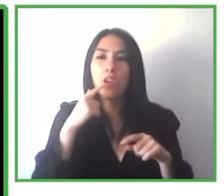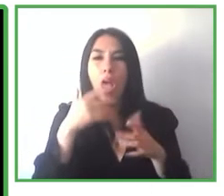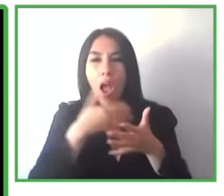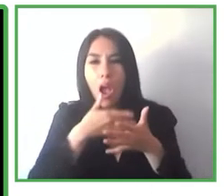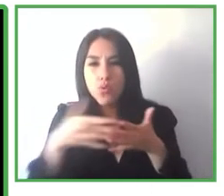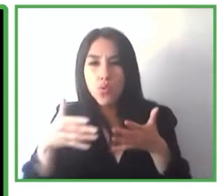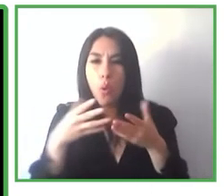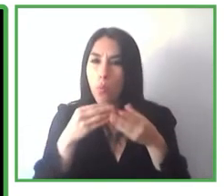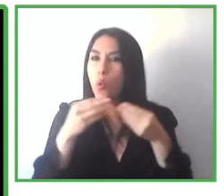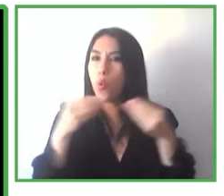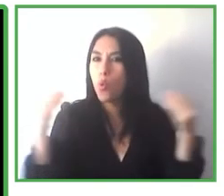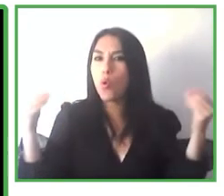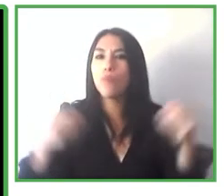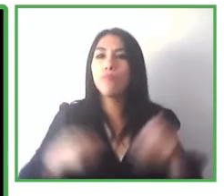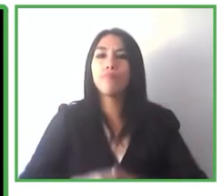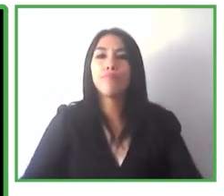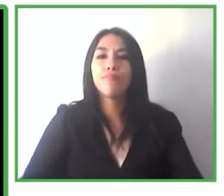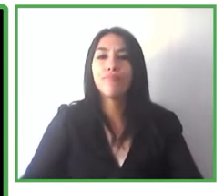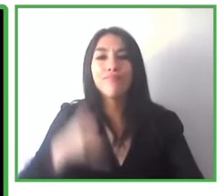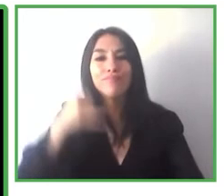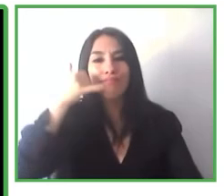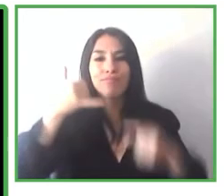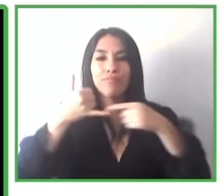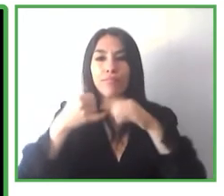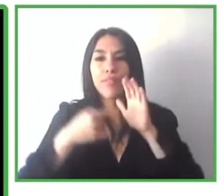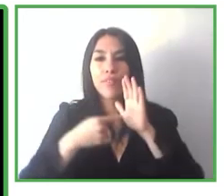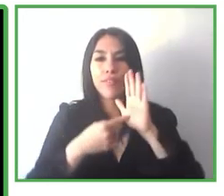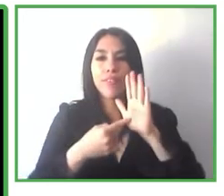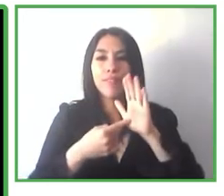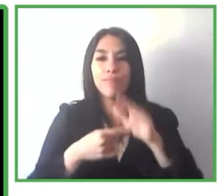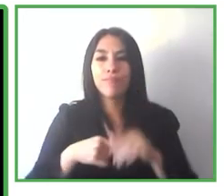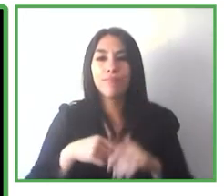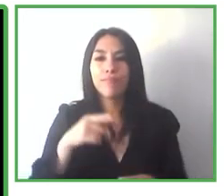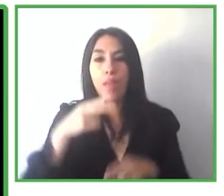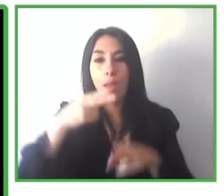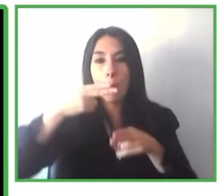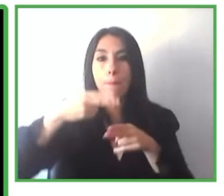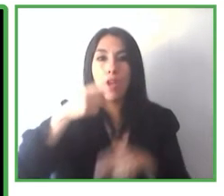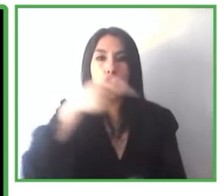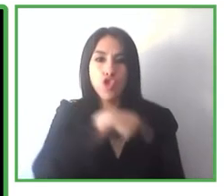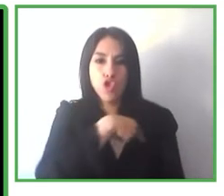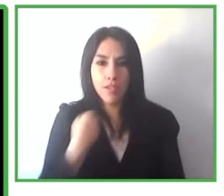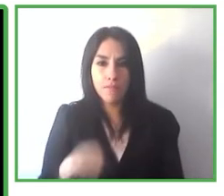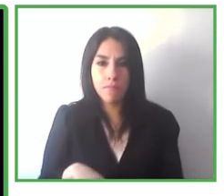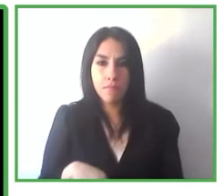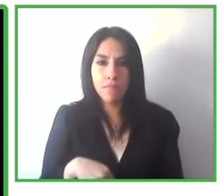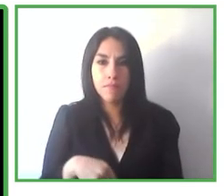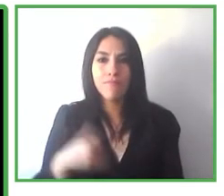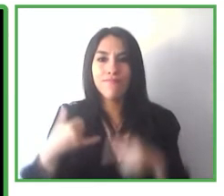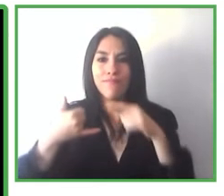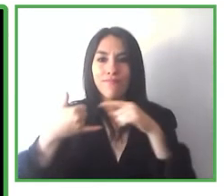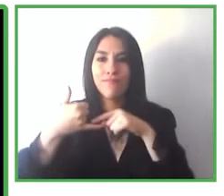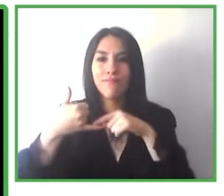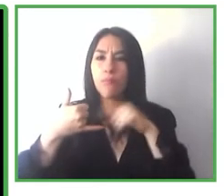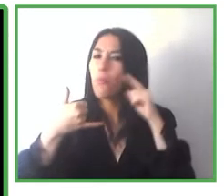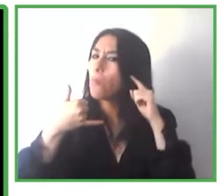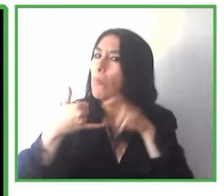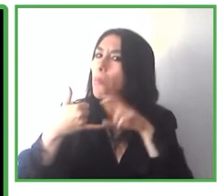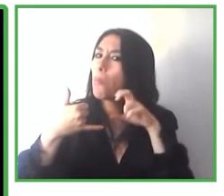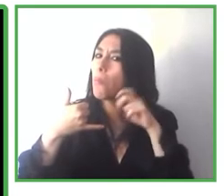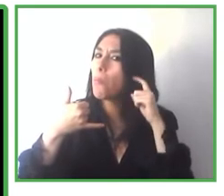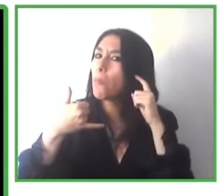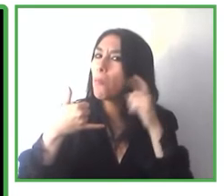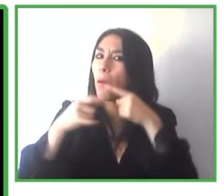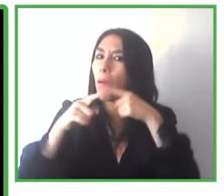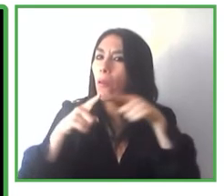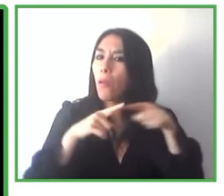ahora ya tendréis que confiar que me está dando los tiempos de paso en japonés pero hablamos de chino hablamos danés hablamos